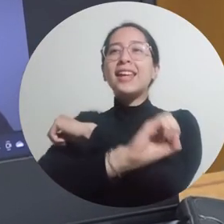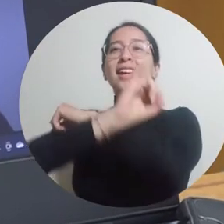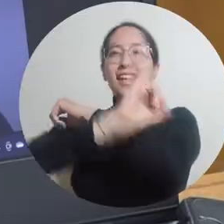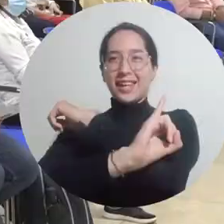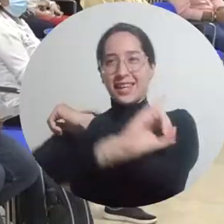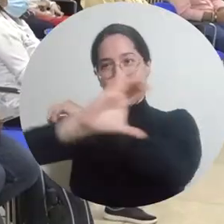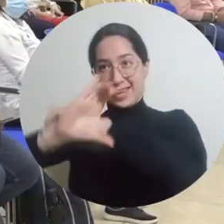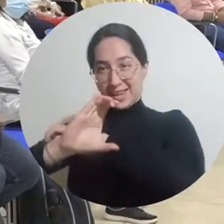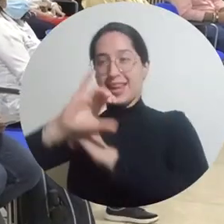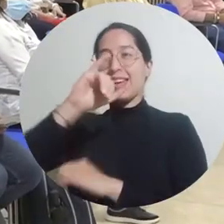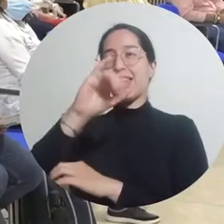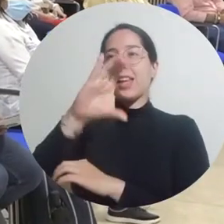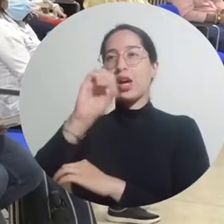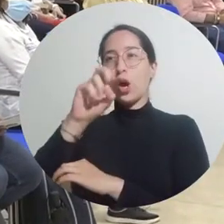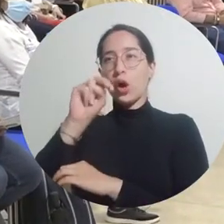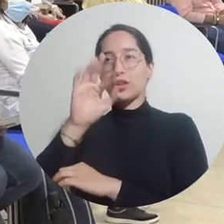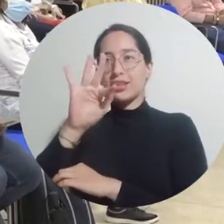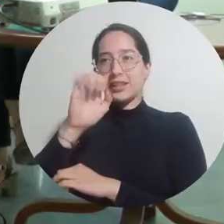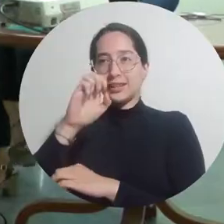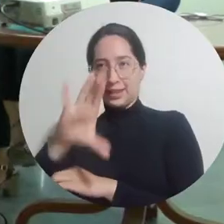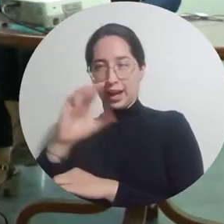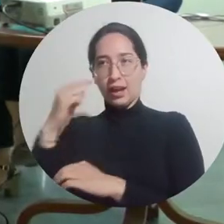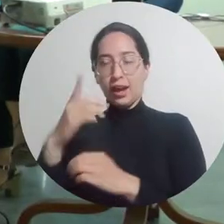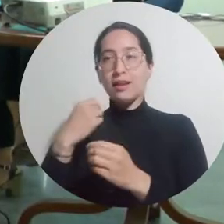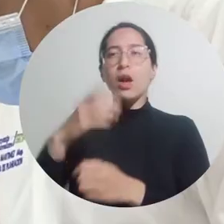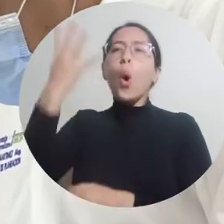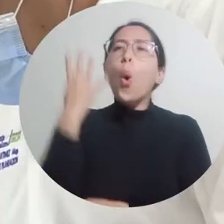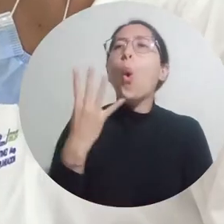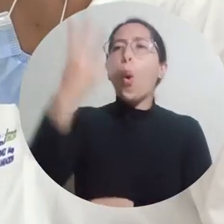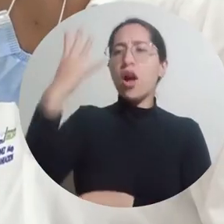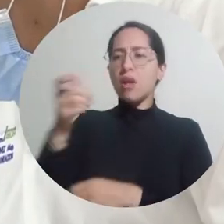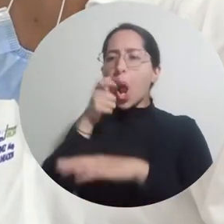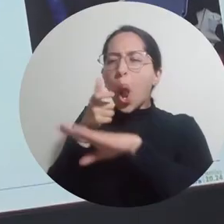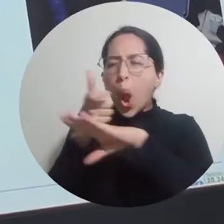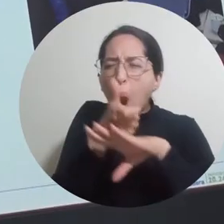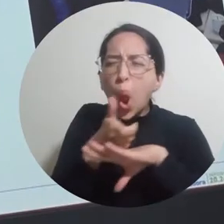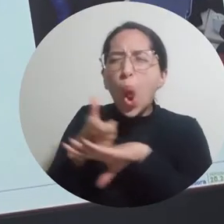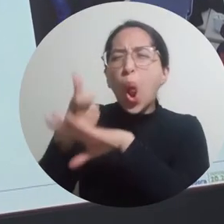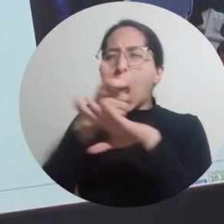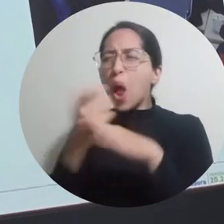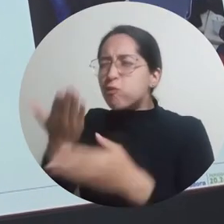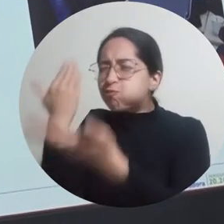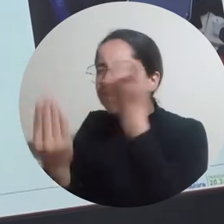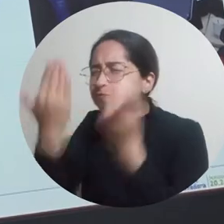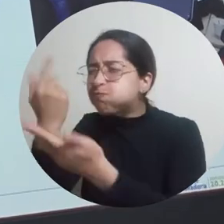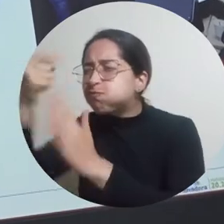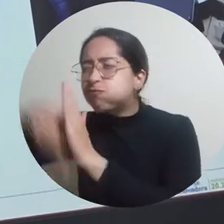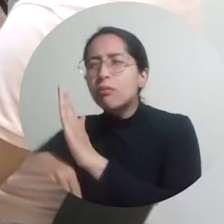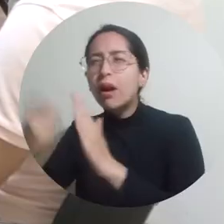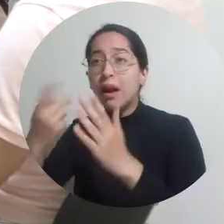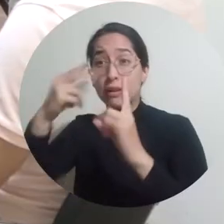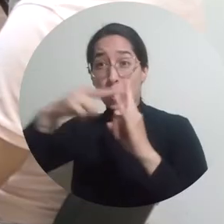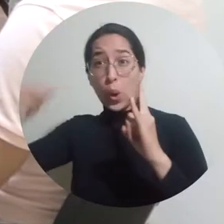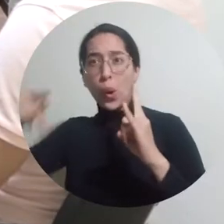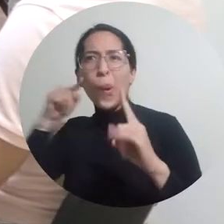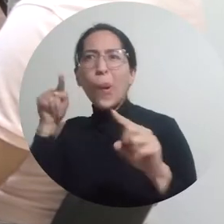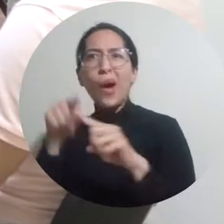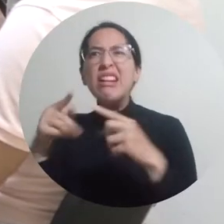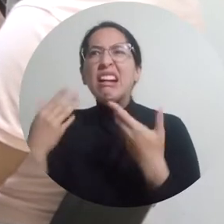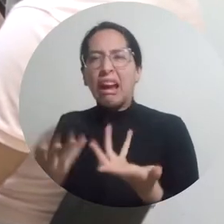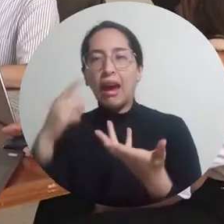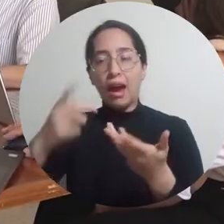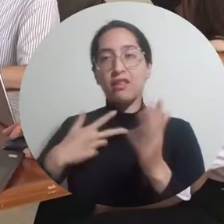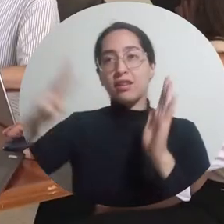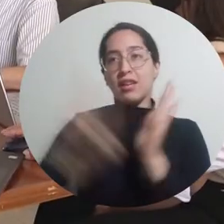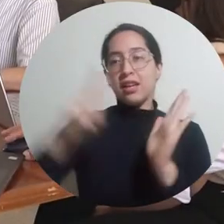Técnicas y Certificación ICONTEC, que durante cuatro días se cumplió en la Universidad del Magdalena en búsqueda de la quinta renovación de la certificación